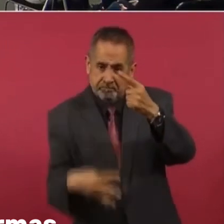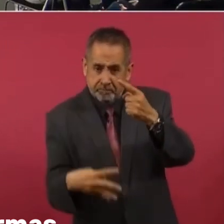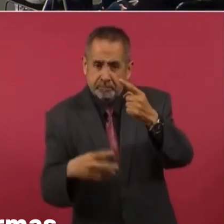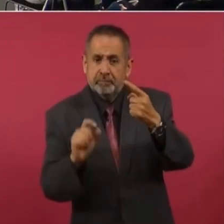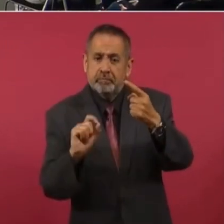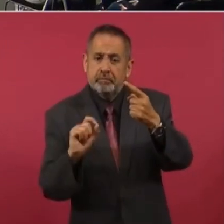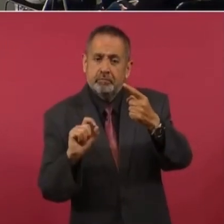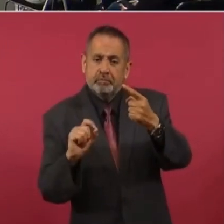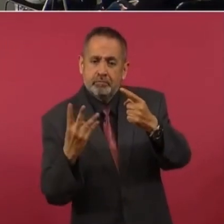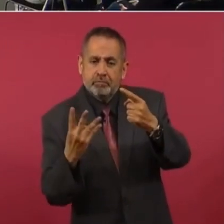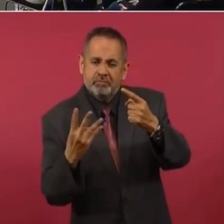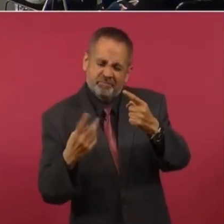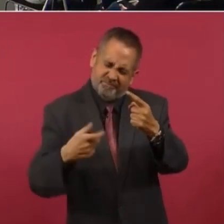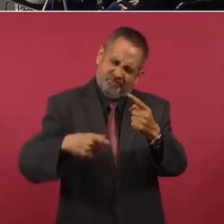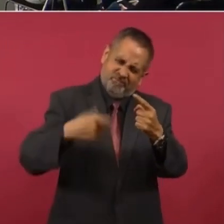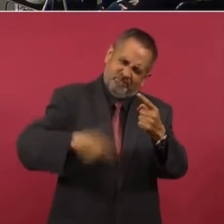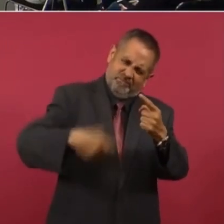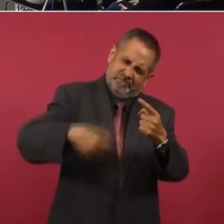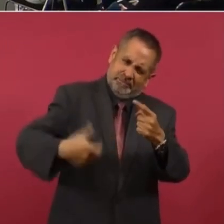la lista de Forbes.